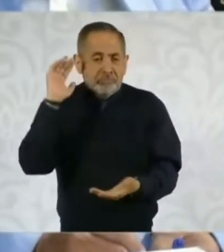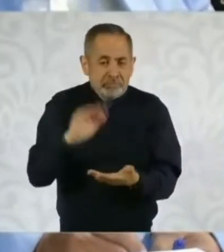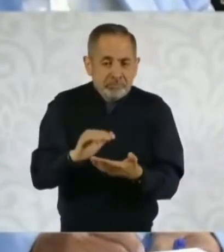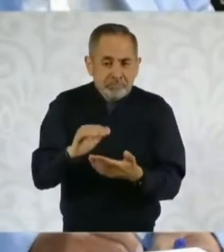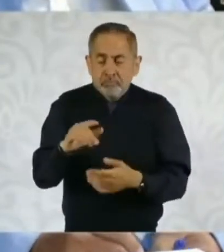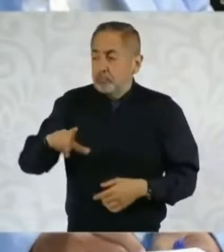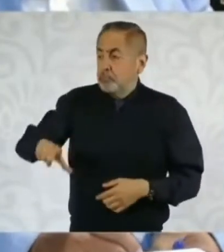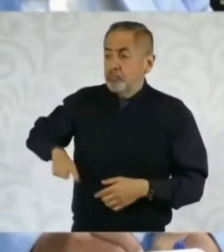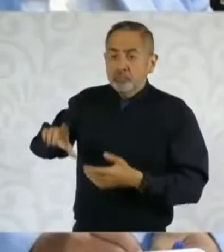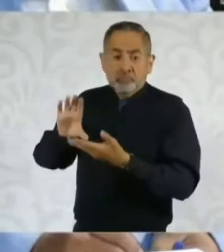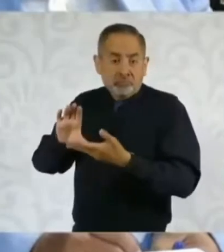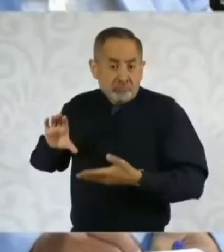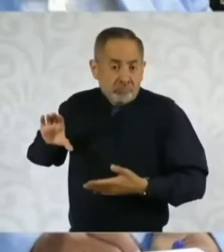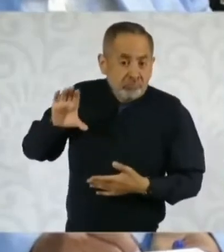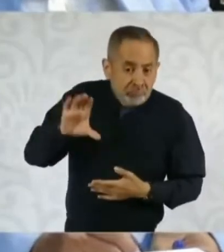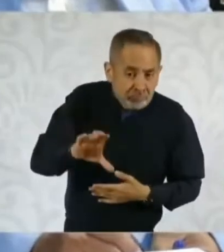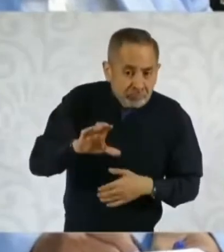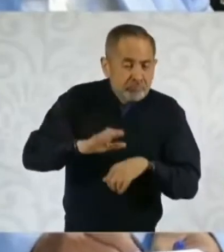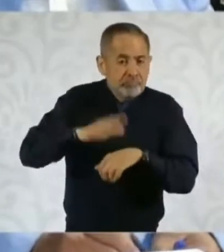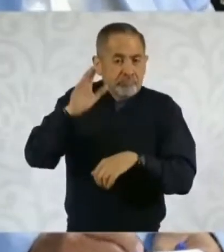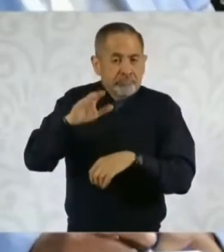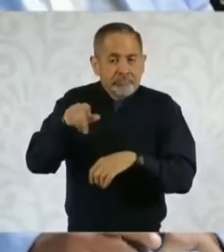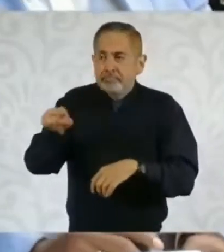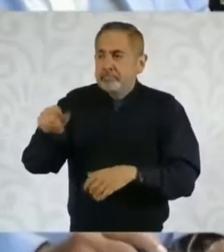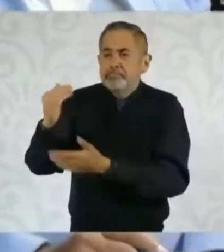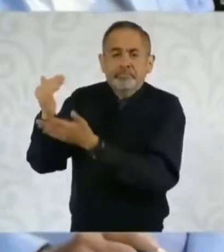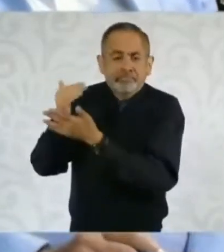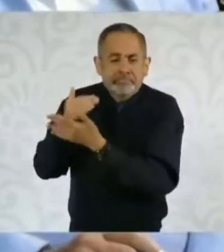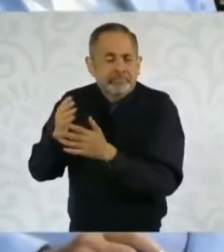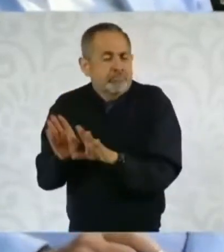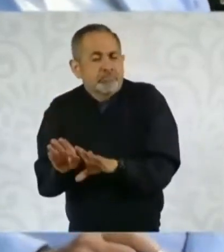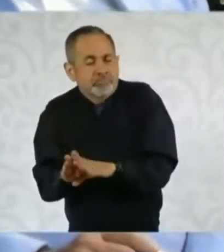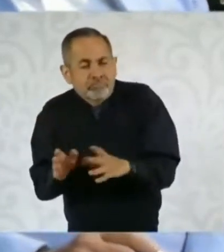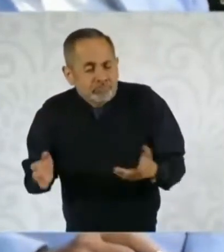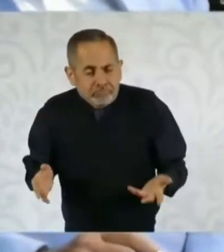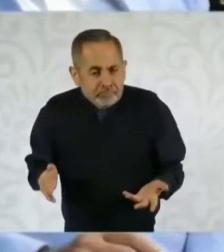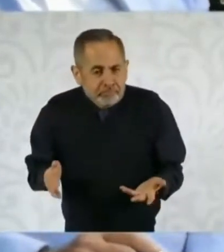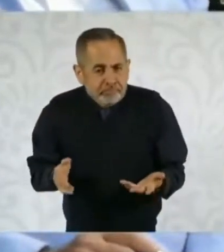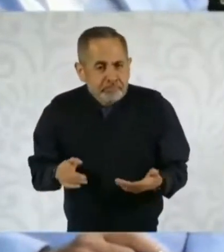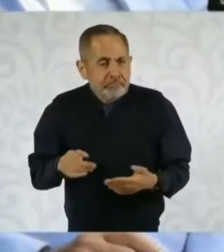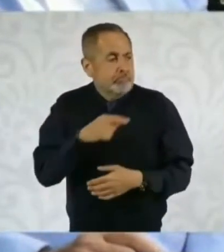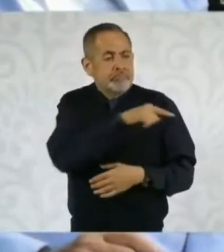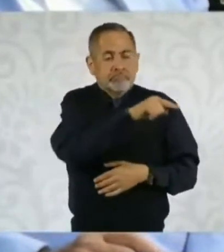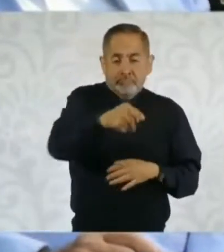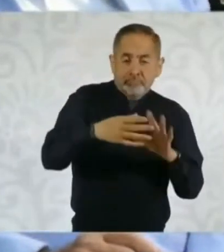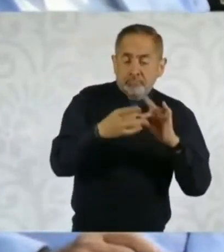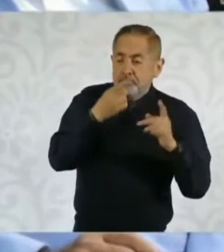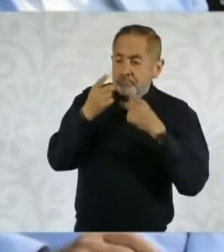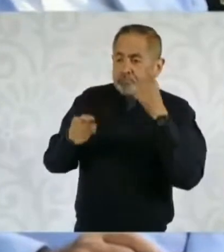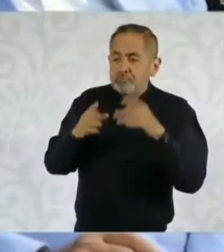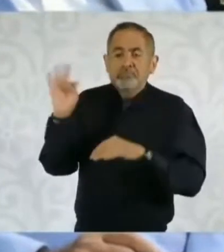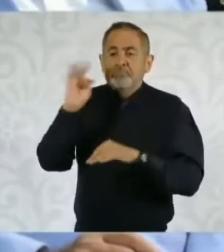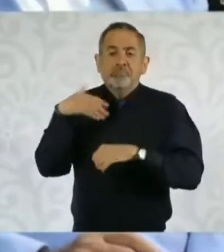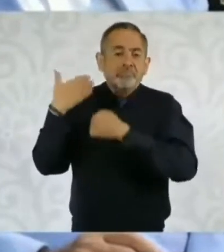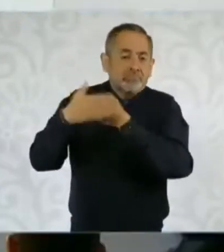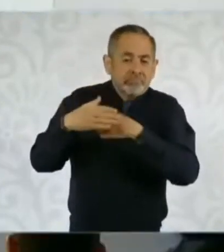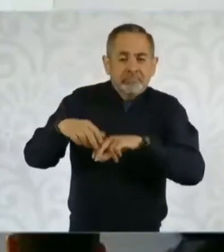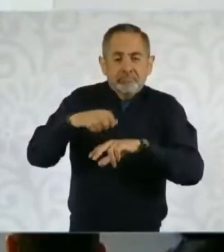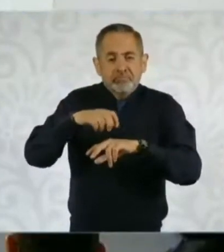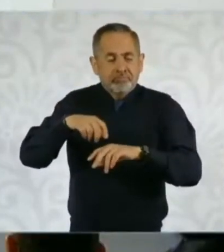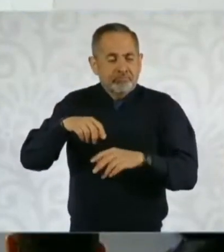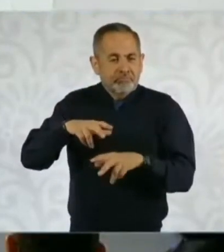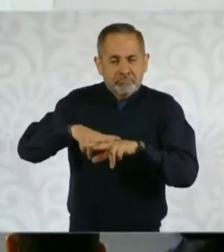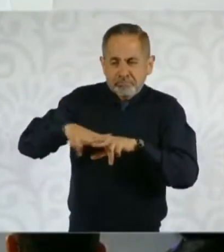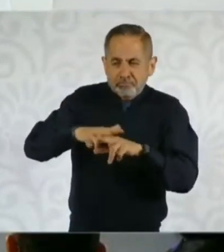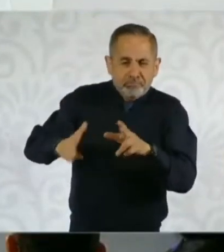pública o que representa una baja en la inversión pública y particularmente, bueno, pues ellos enumeraban vías férreas, inversión en